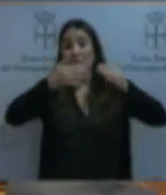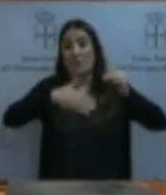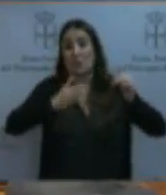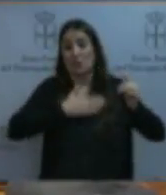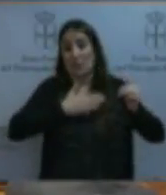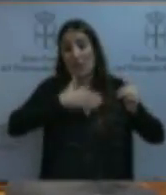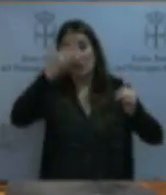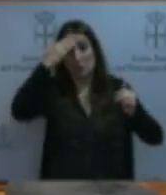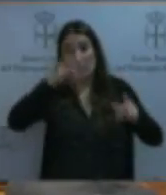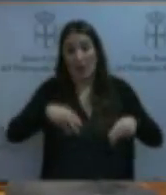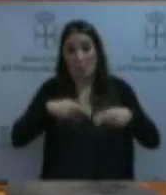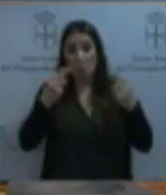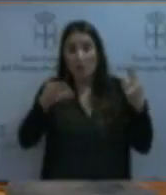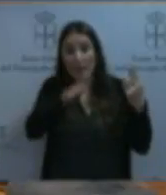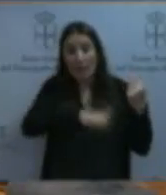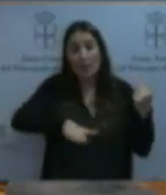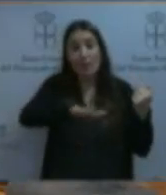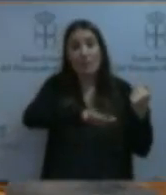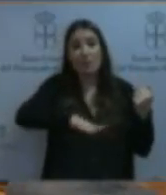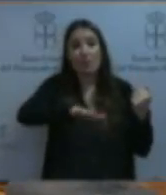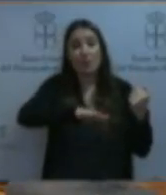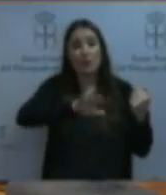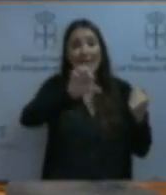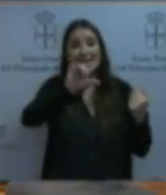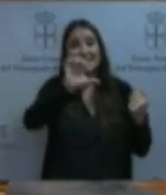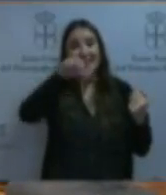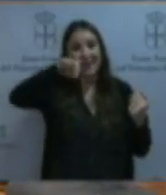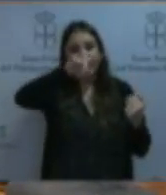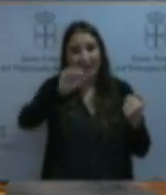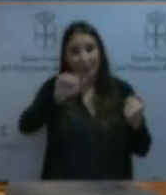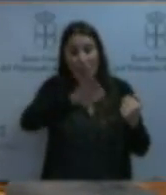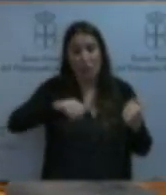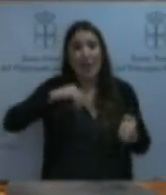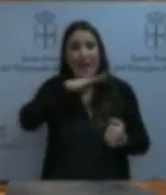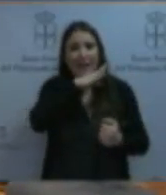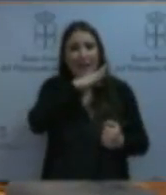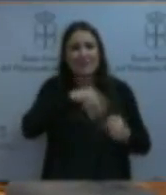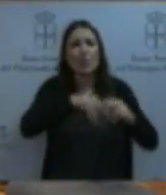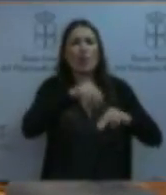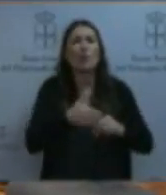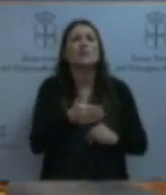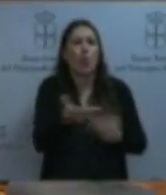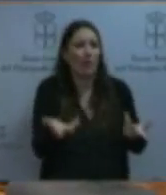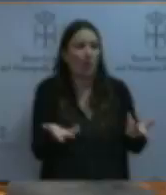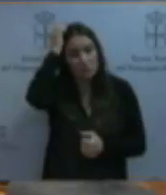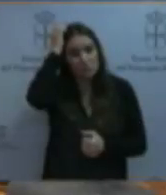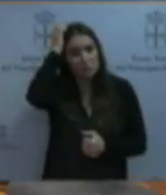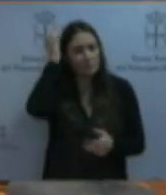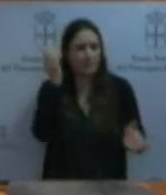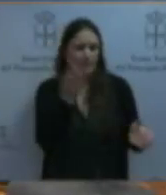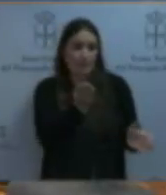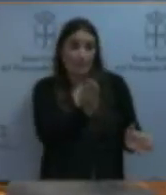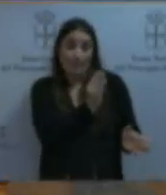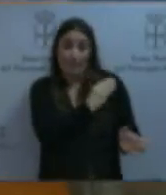pública situados en el barrio de la sienra de Cancas de Narcea? Gracias, señora Espiño. Para contestar, tiene la palabra.